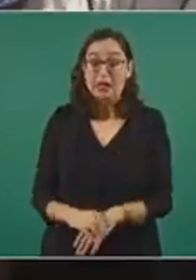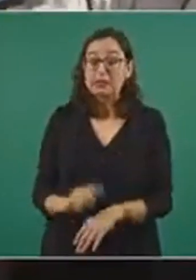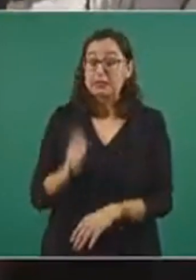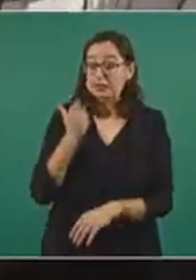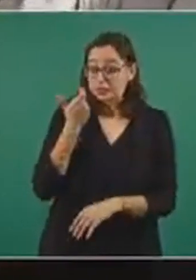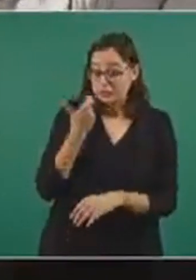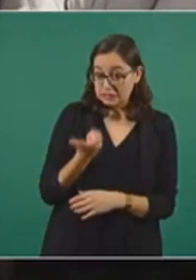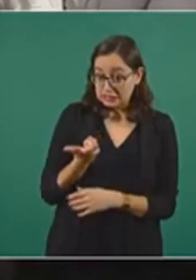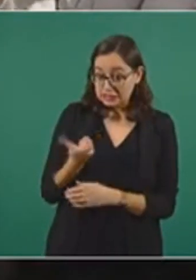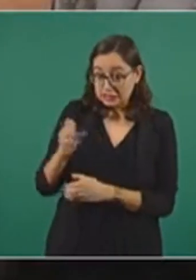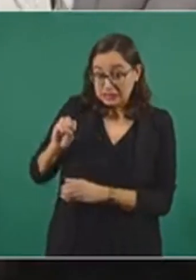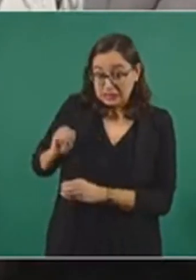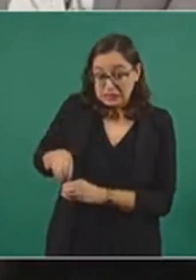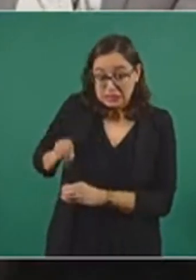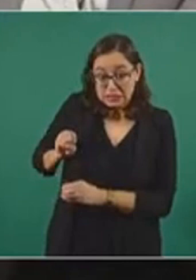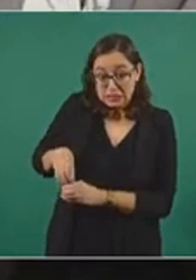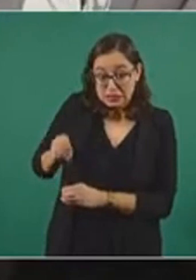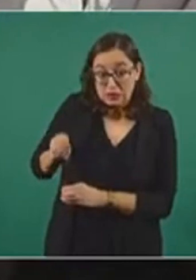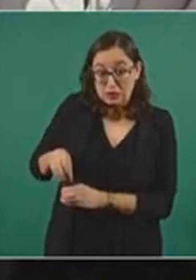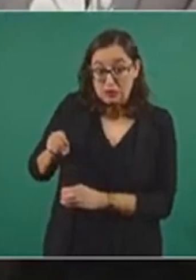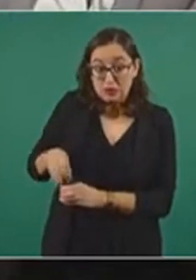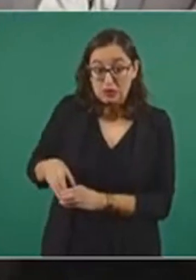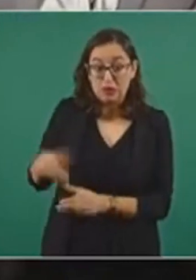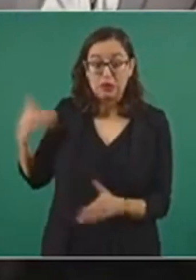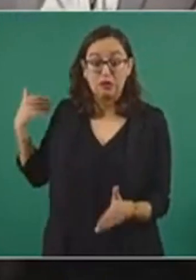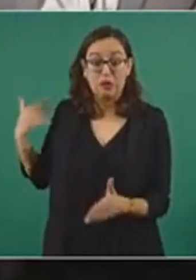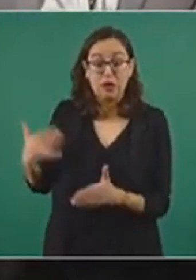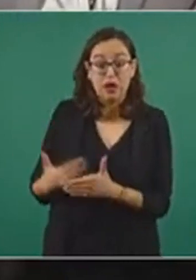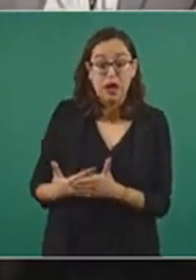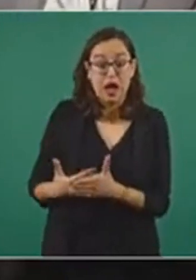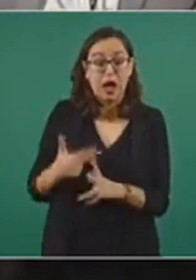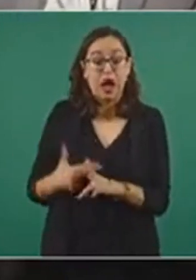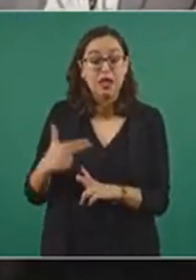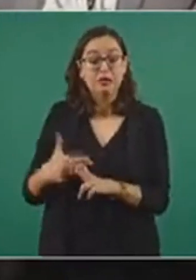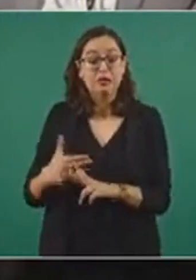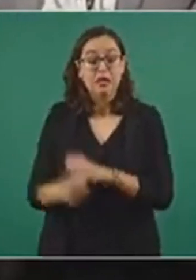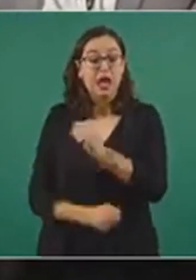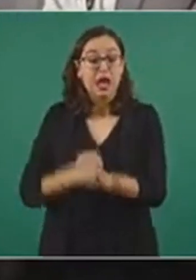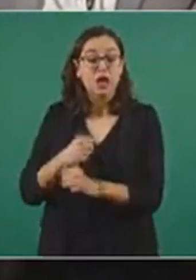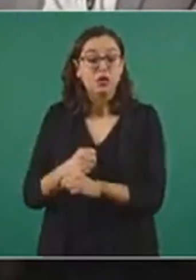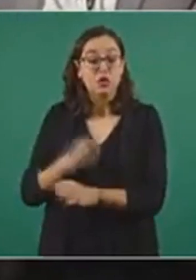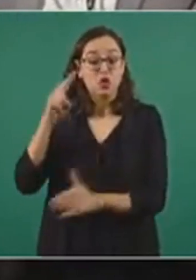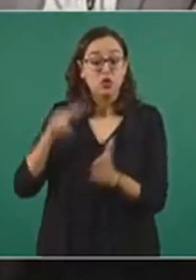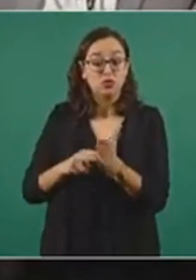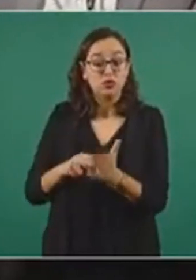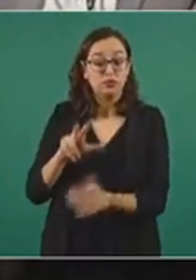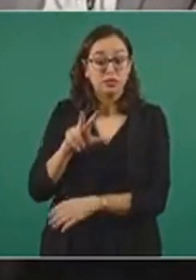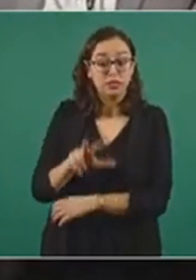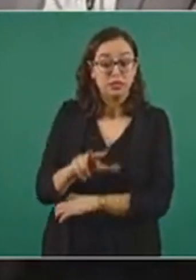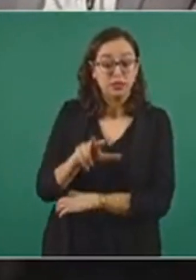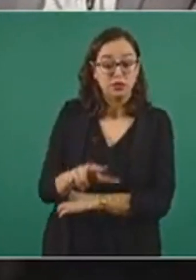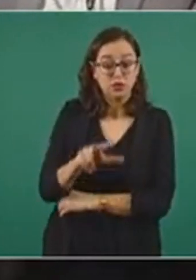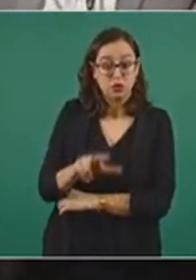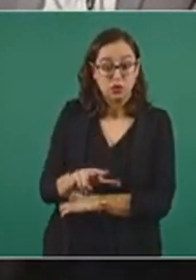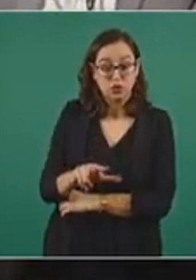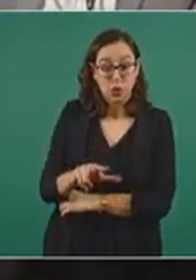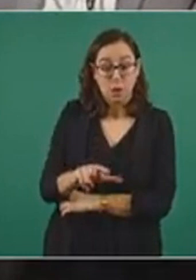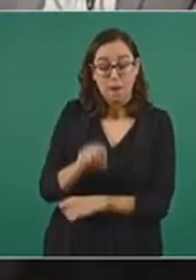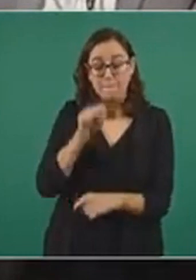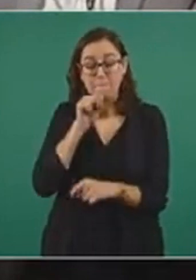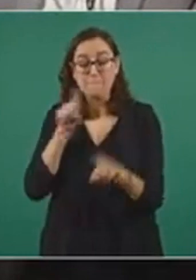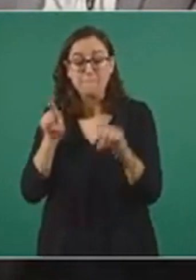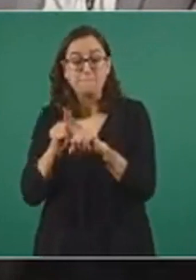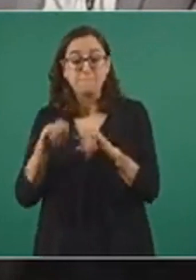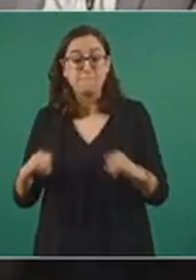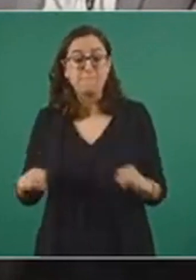este ahorro se dio hasta el 2018 y que es comparado un poco con lo que sucede con las dependencias